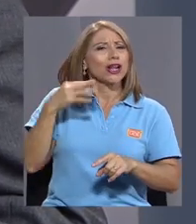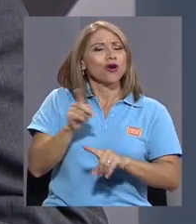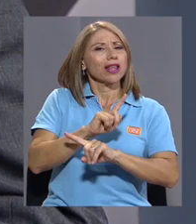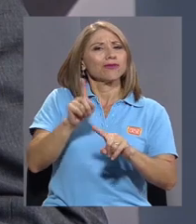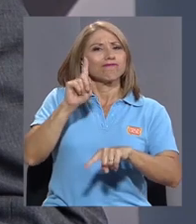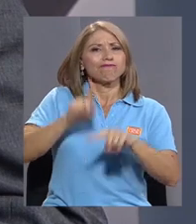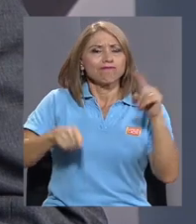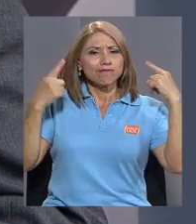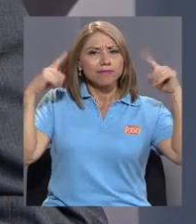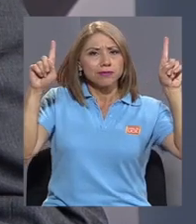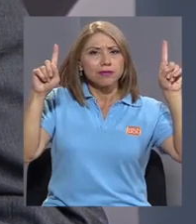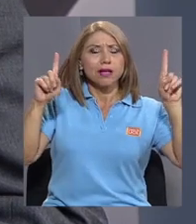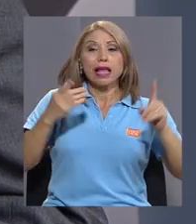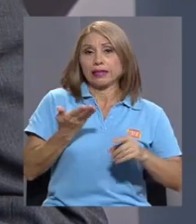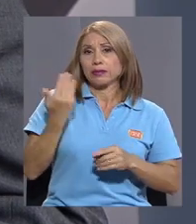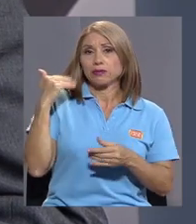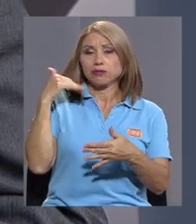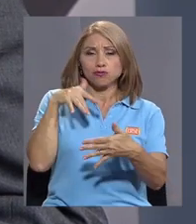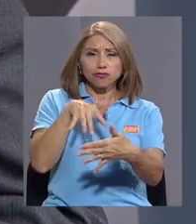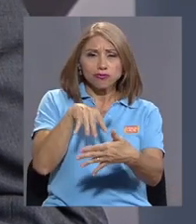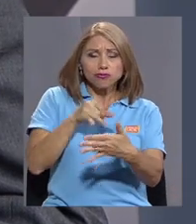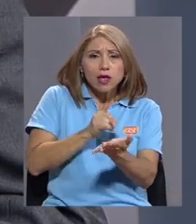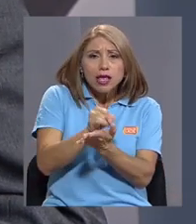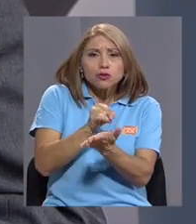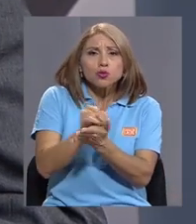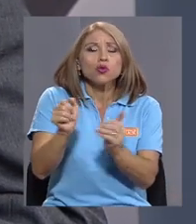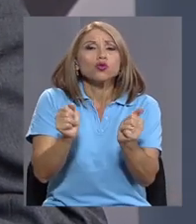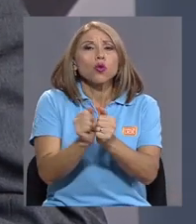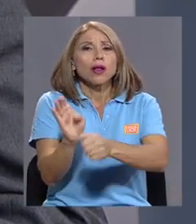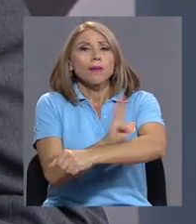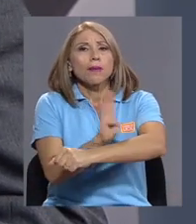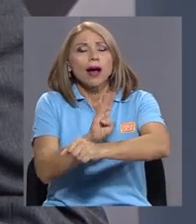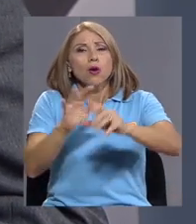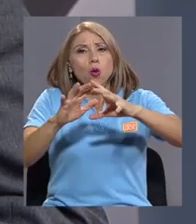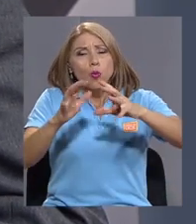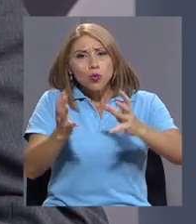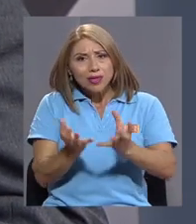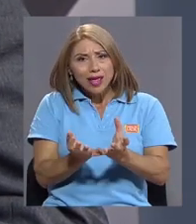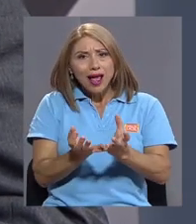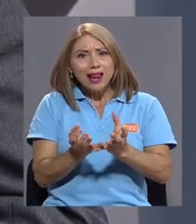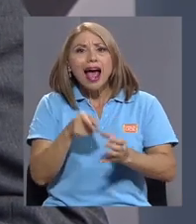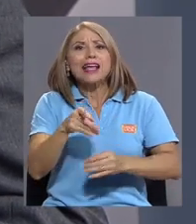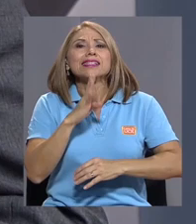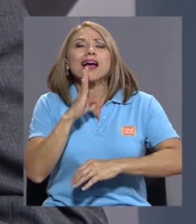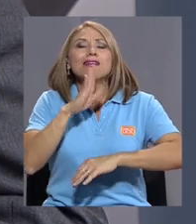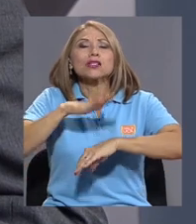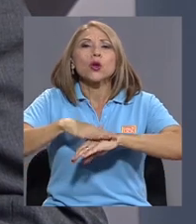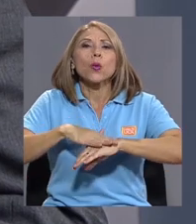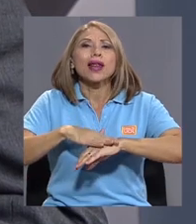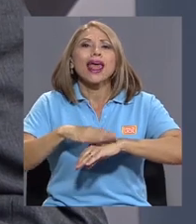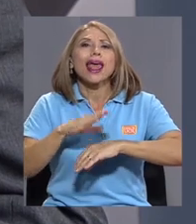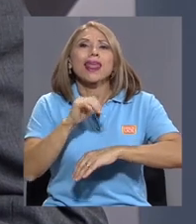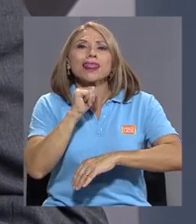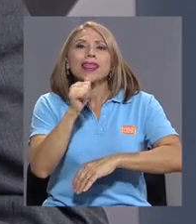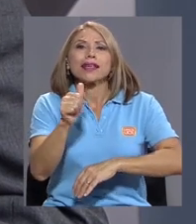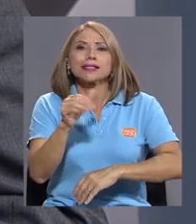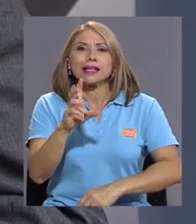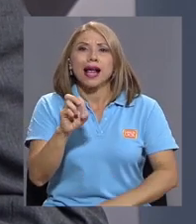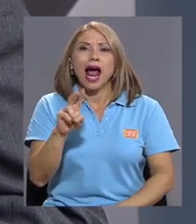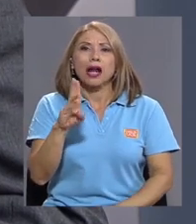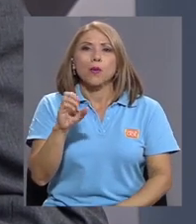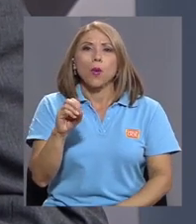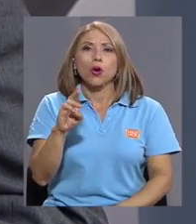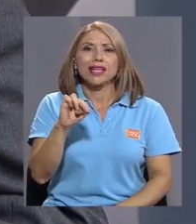estudios recientes que se han hecho con el Banco Mundial y otros, se habla de la descarbonización plena de la